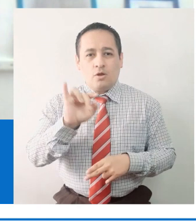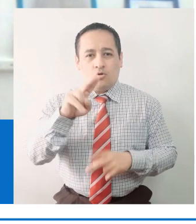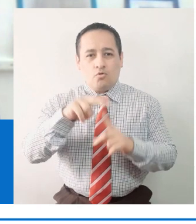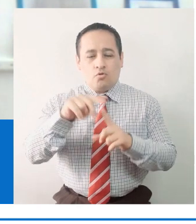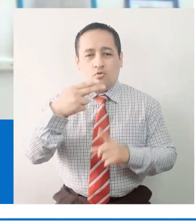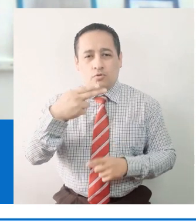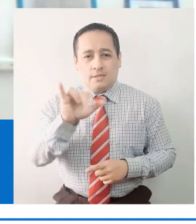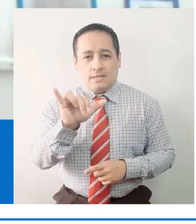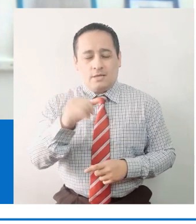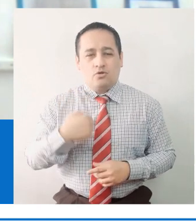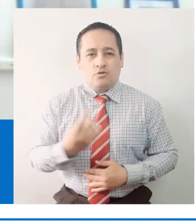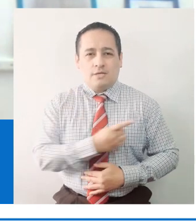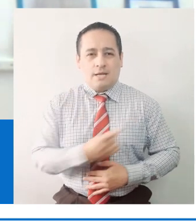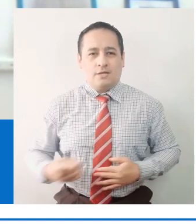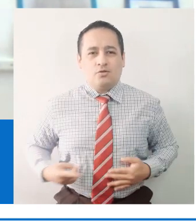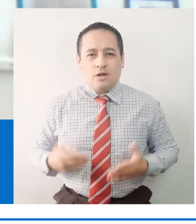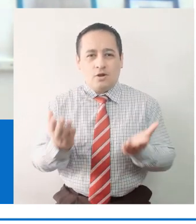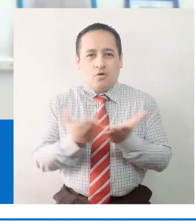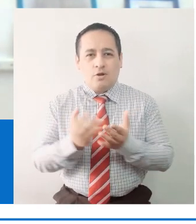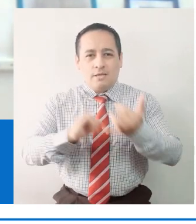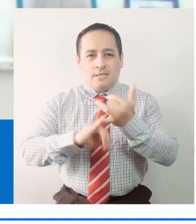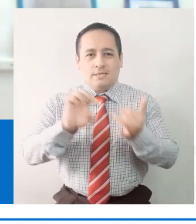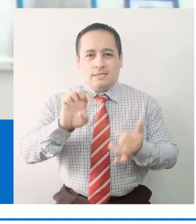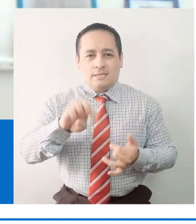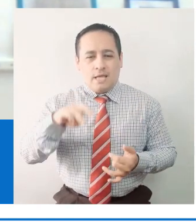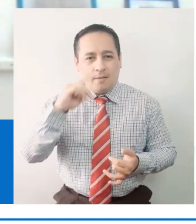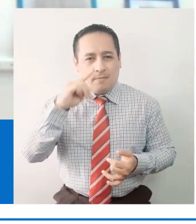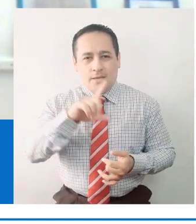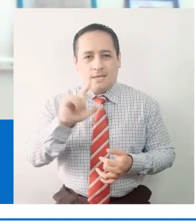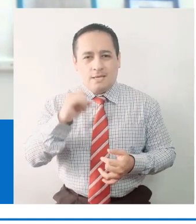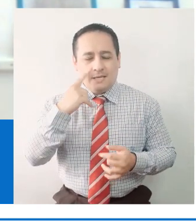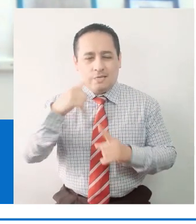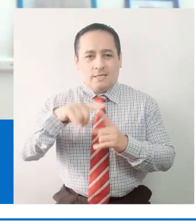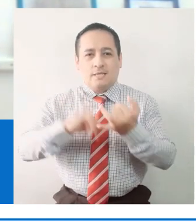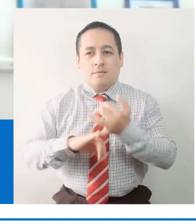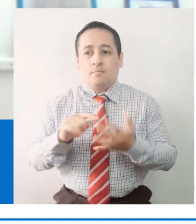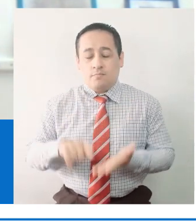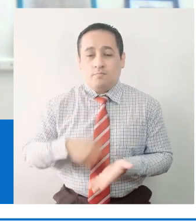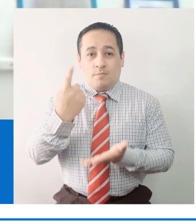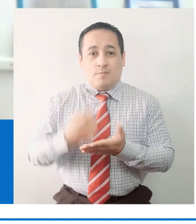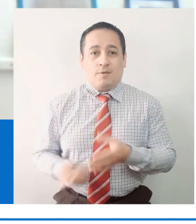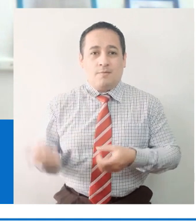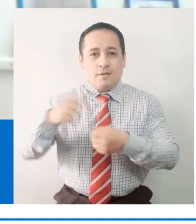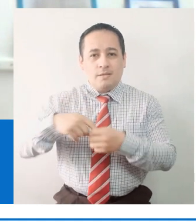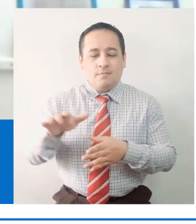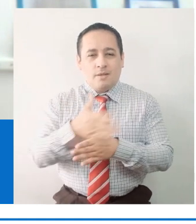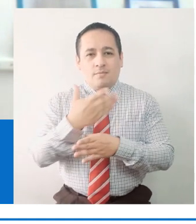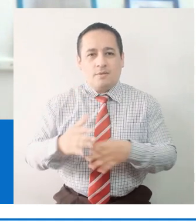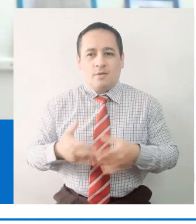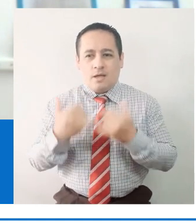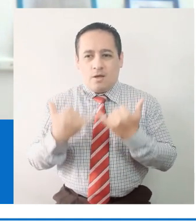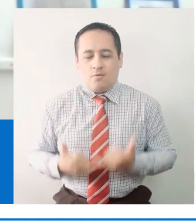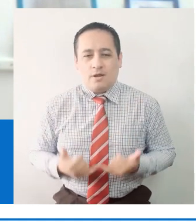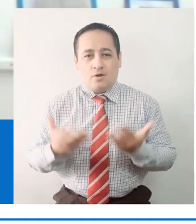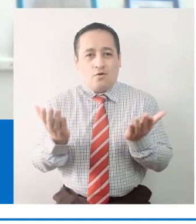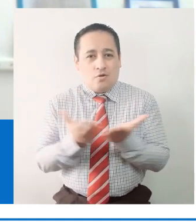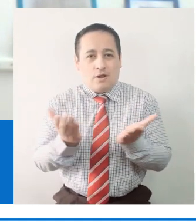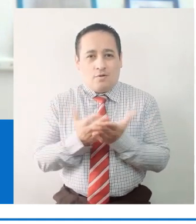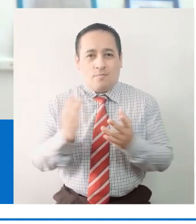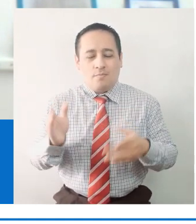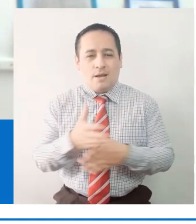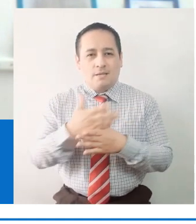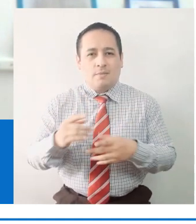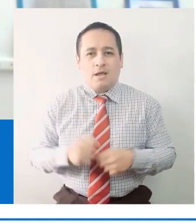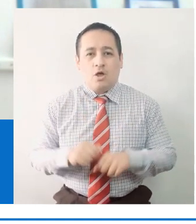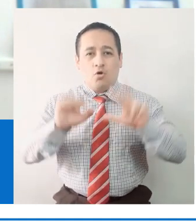es Ruth y Patricia Díaz Leo, soy directora del Colegio Semillitas de Cajamarca. Es la primera vez que nuestra institución educativa Semillitas